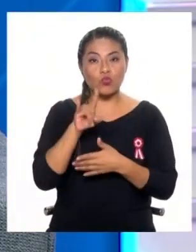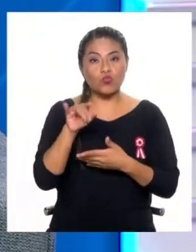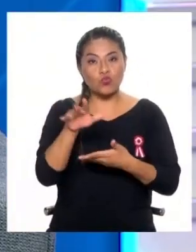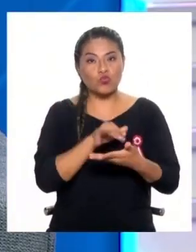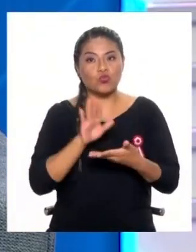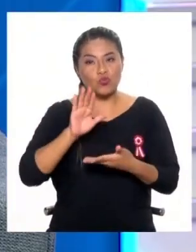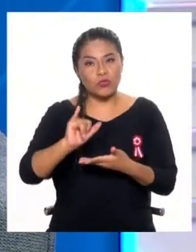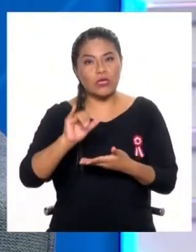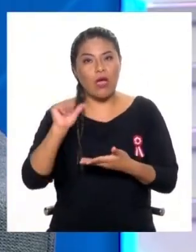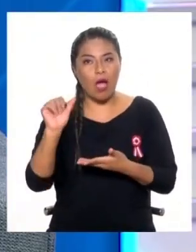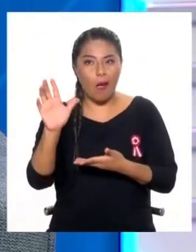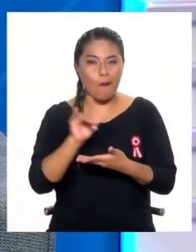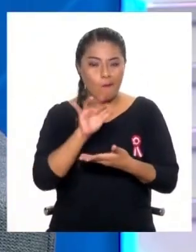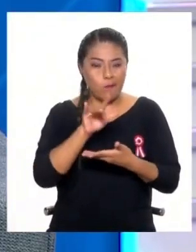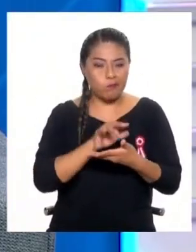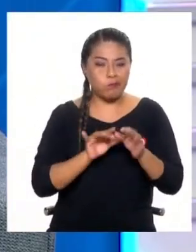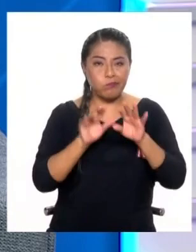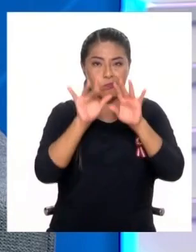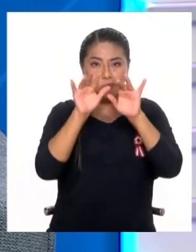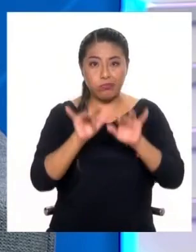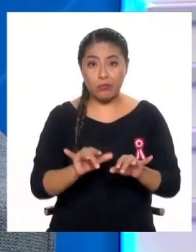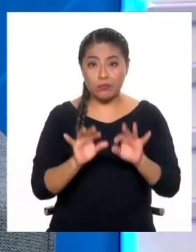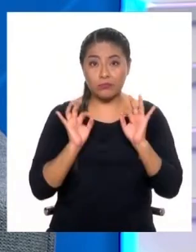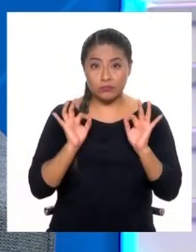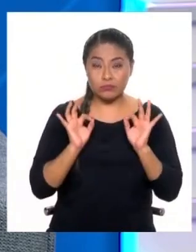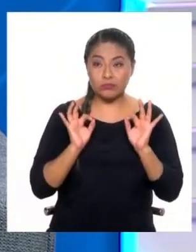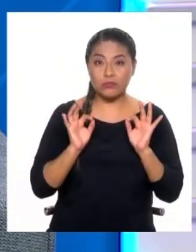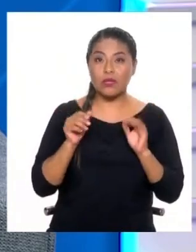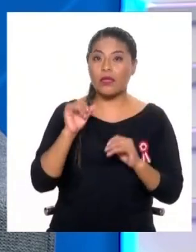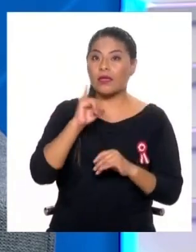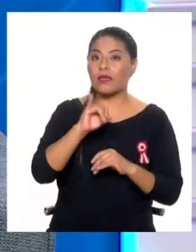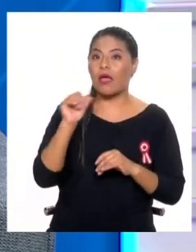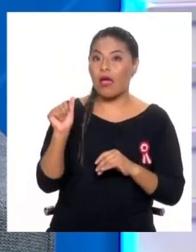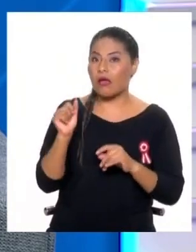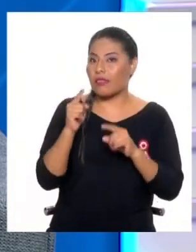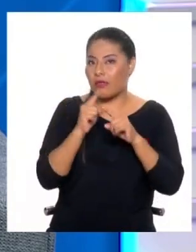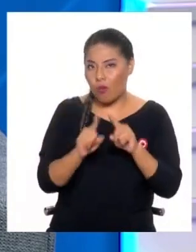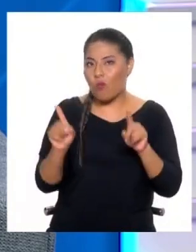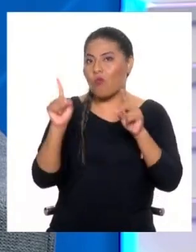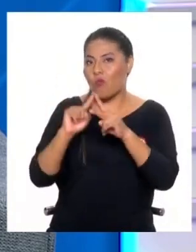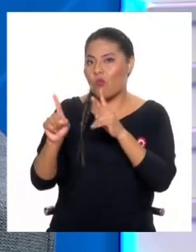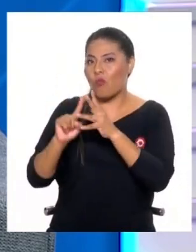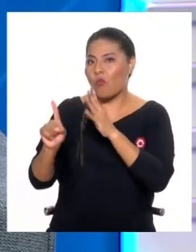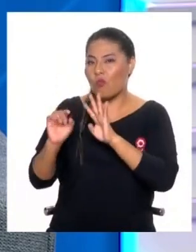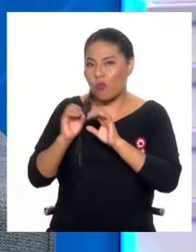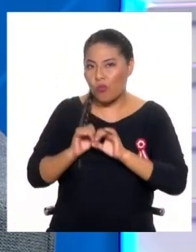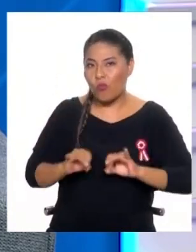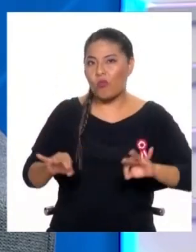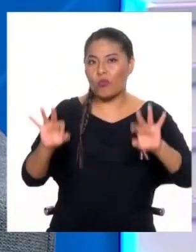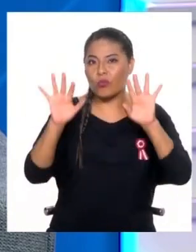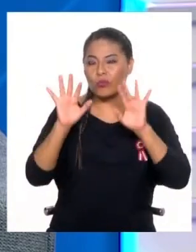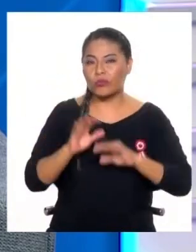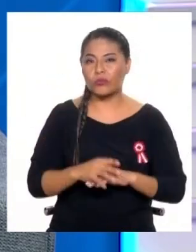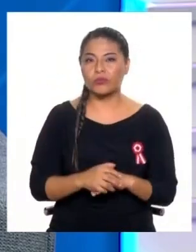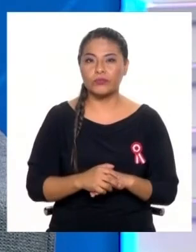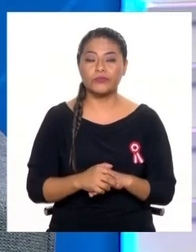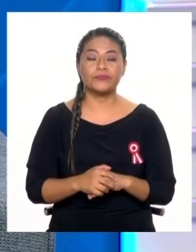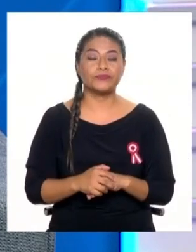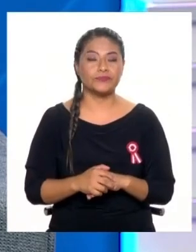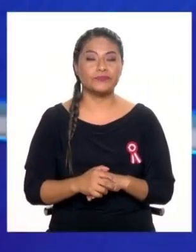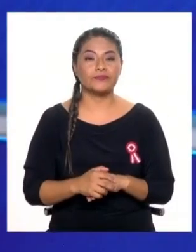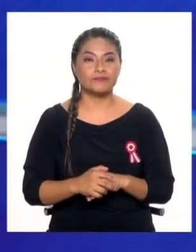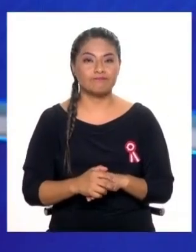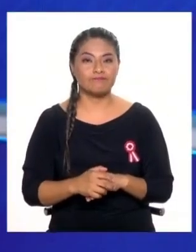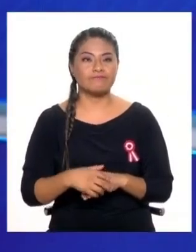inteligencia artificial que digamos es más coloquial, pero la inteligencia artificial tiene usos extraordinarios, como por ejemplo. Correcto.